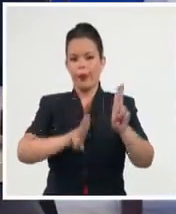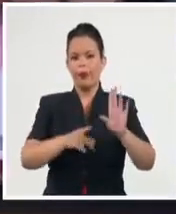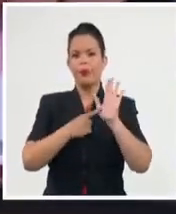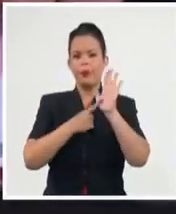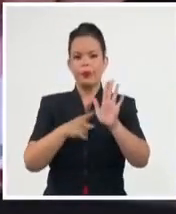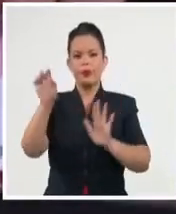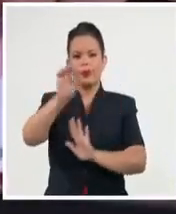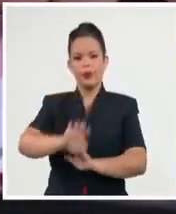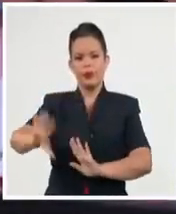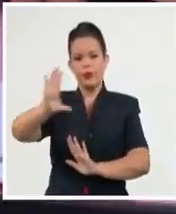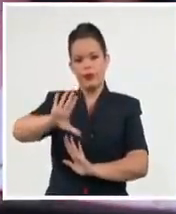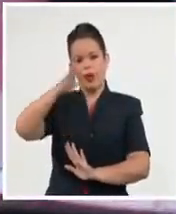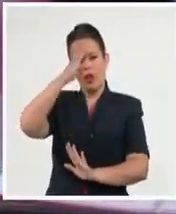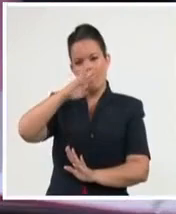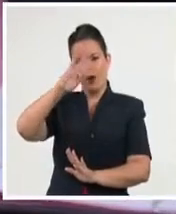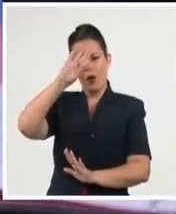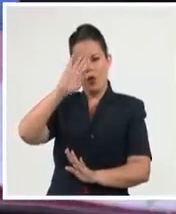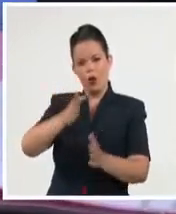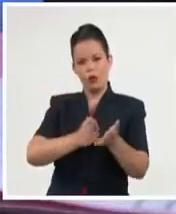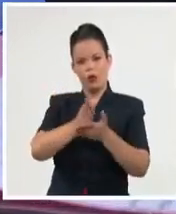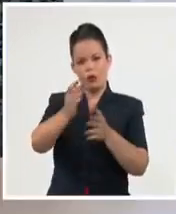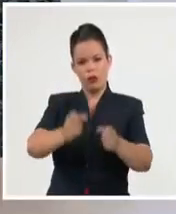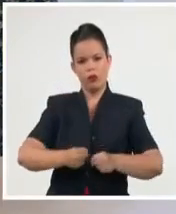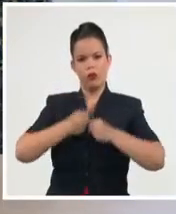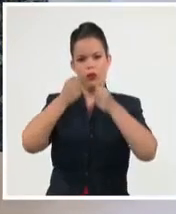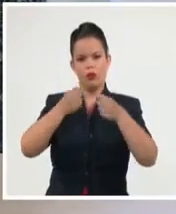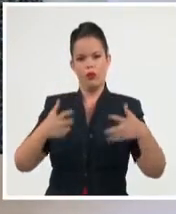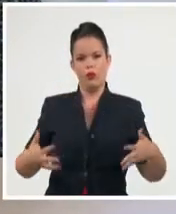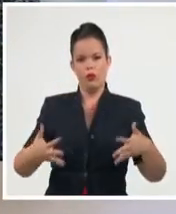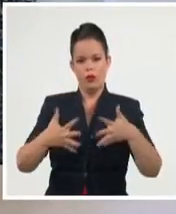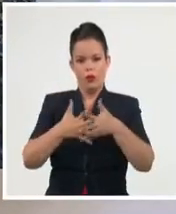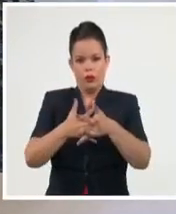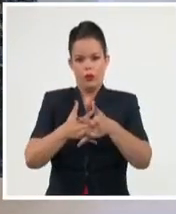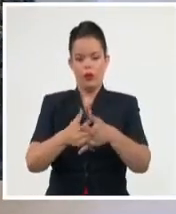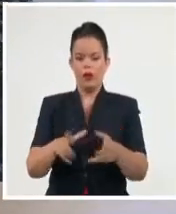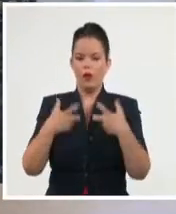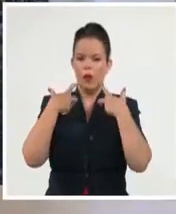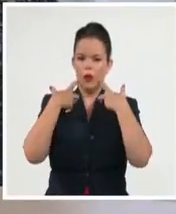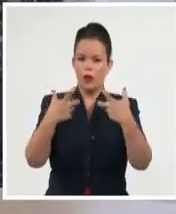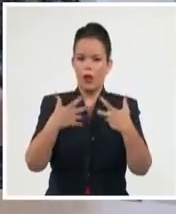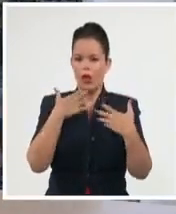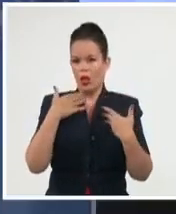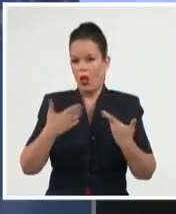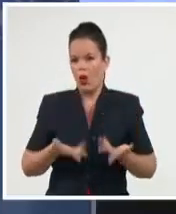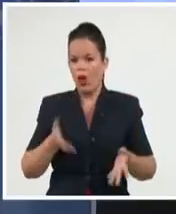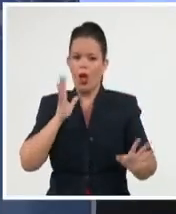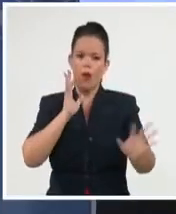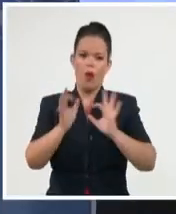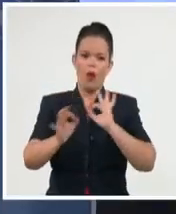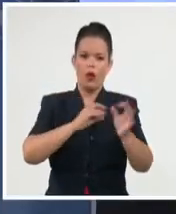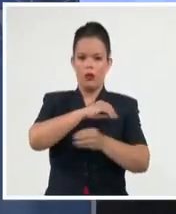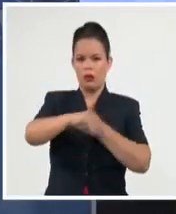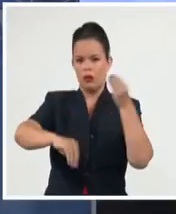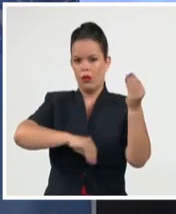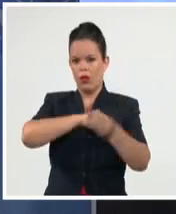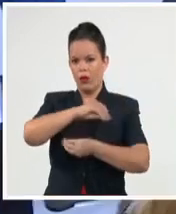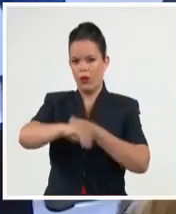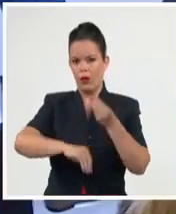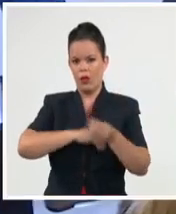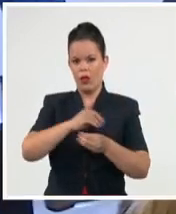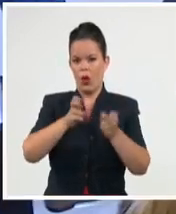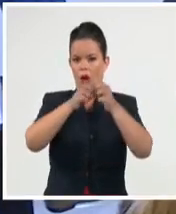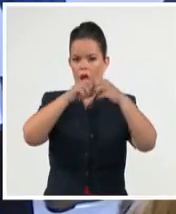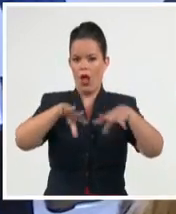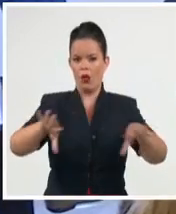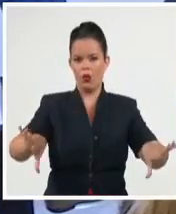Cuba de continuar fortaleciendo la cooperación bilateral en temas clave como la transformación sostenible y la mitigación de los efectos provocados por el